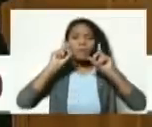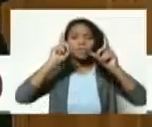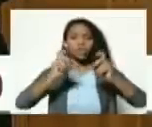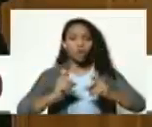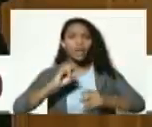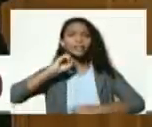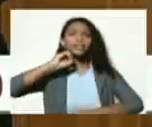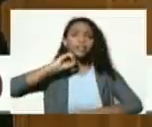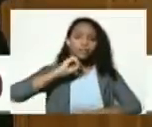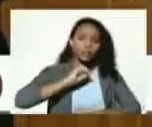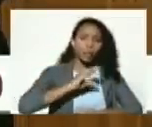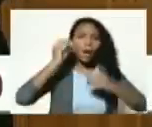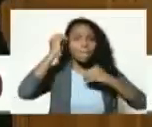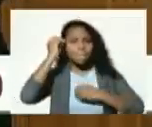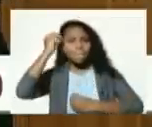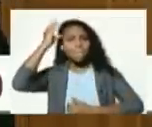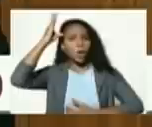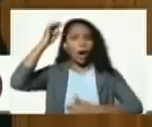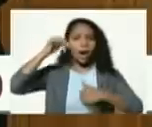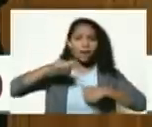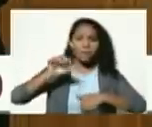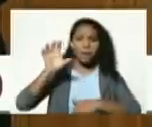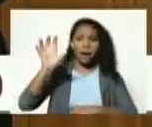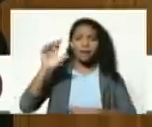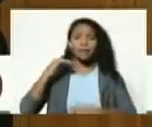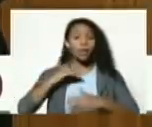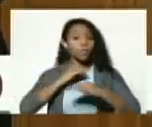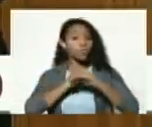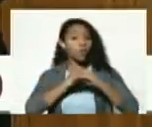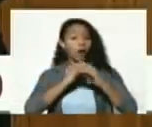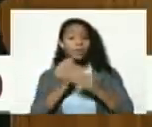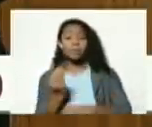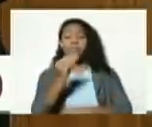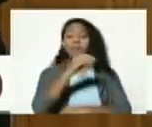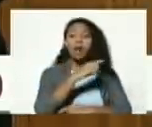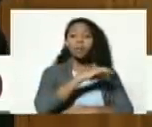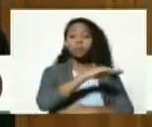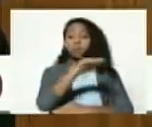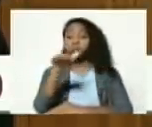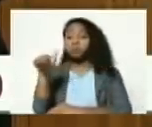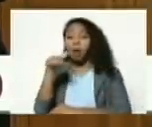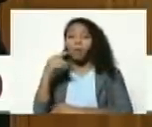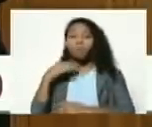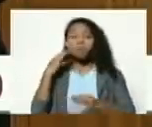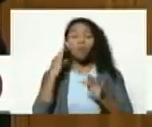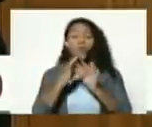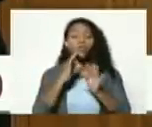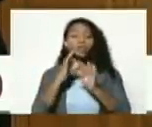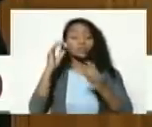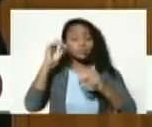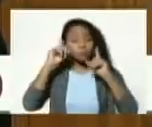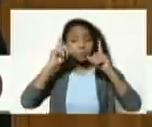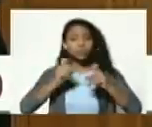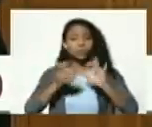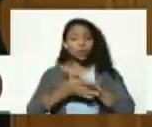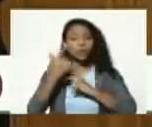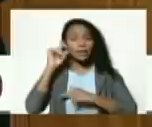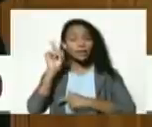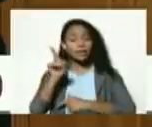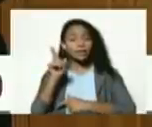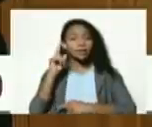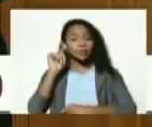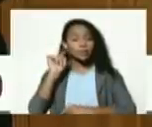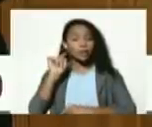historiador en nuestro país igual a las demás profesiones y con resultados altamente positivos